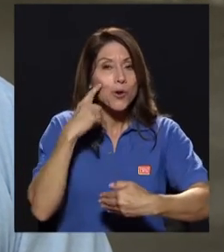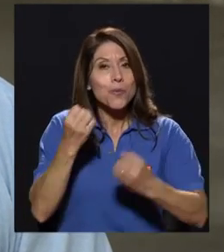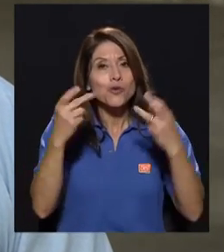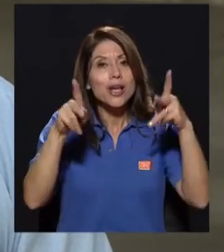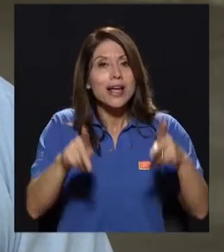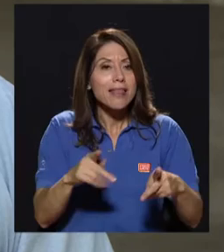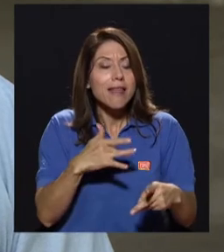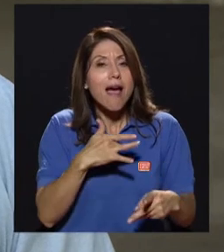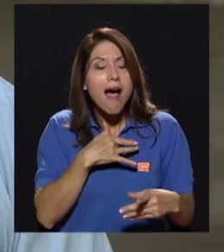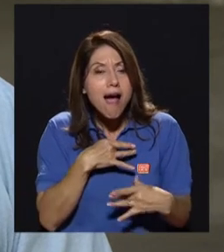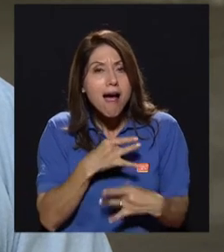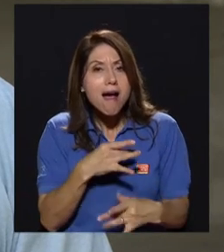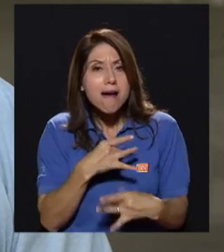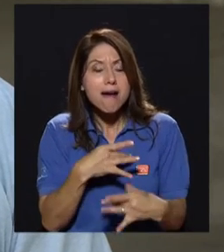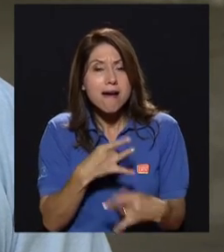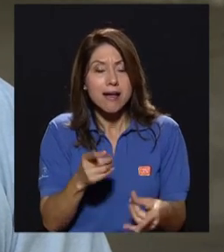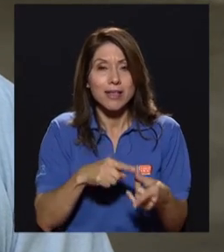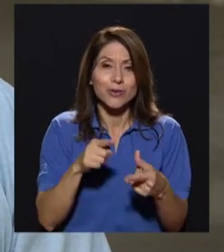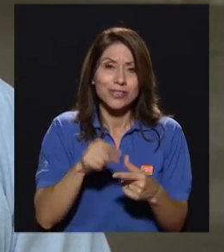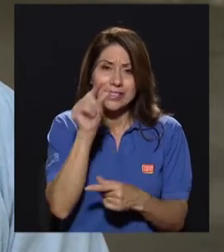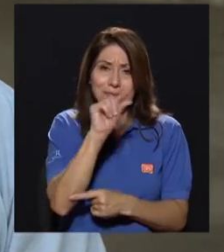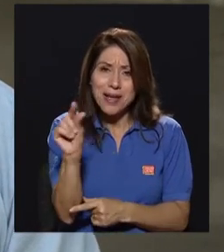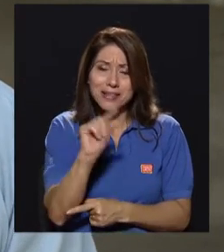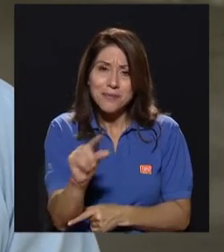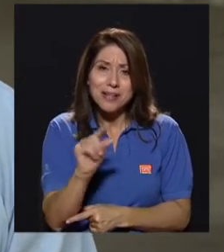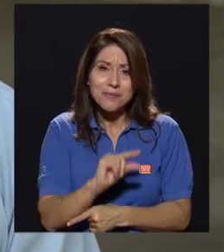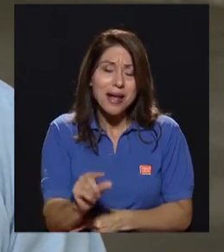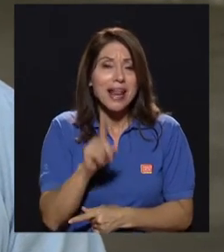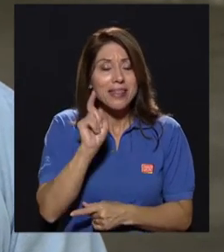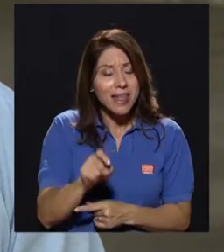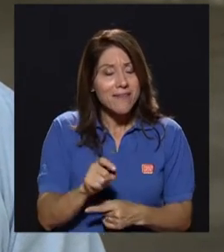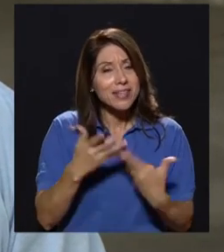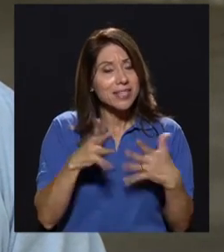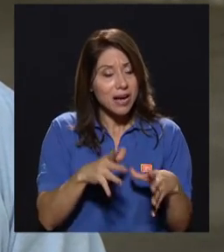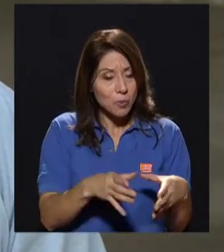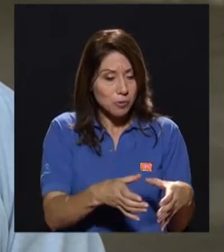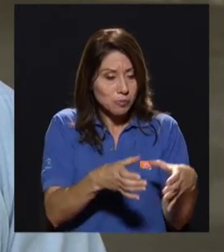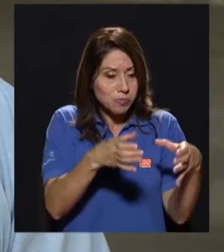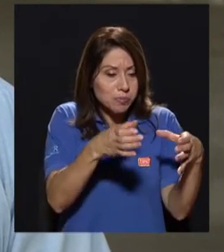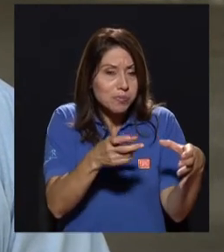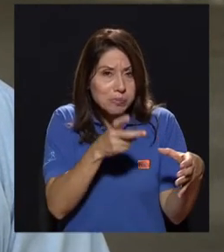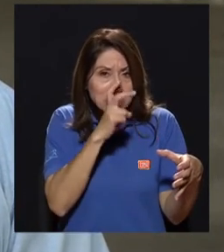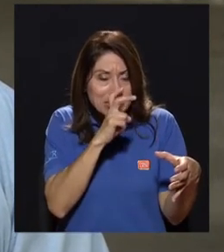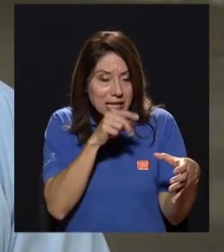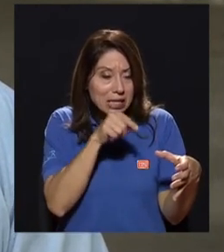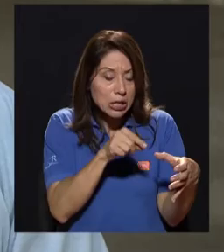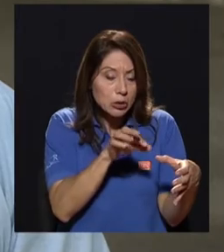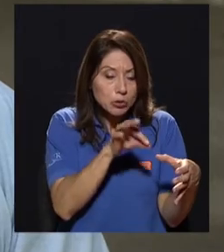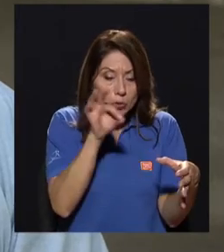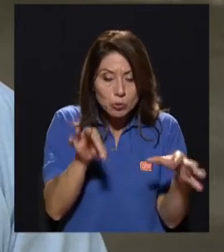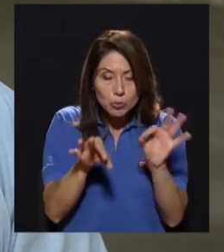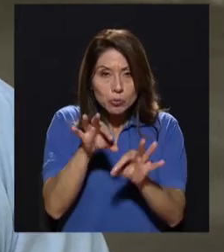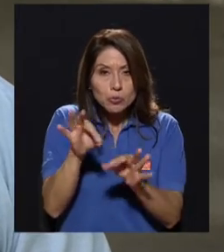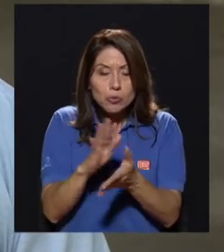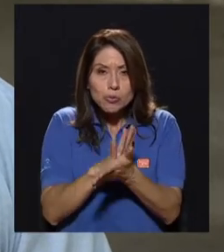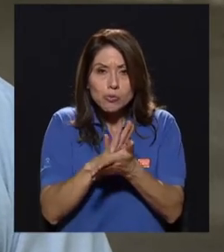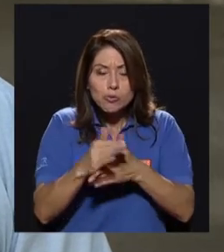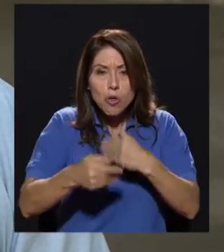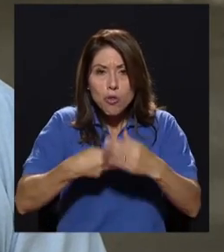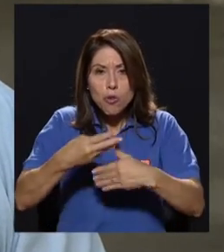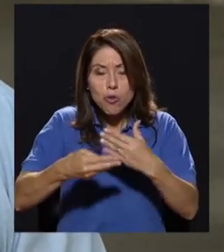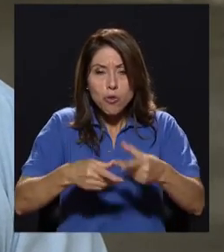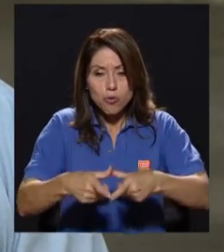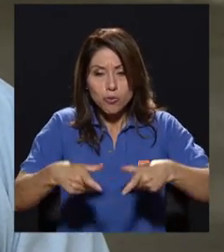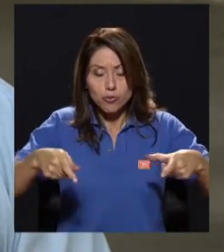pegue. Entonces todas las semanas hay que sacar los insecticos de los recipientes, procesarlos y